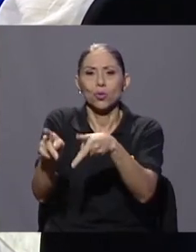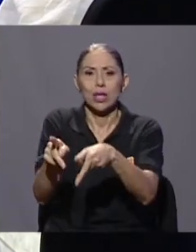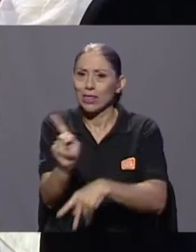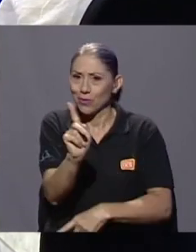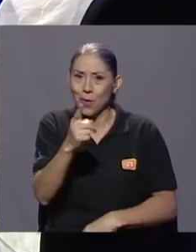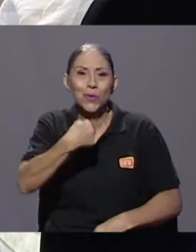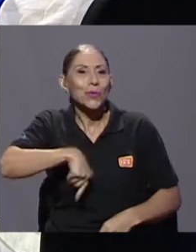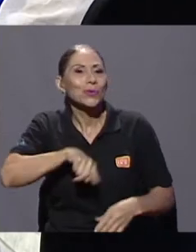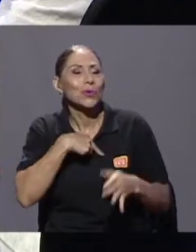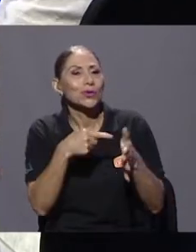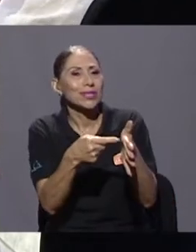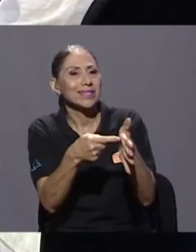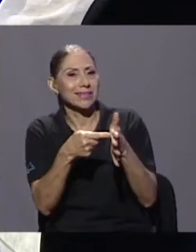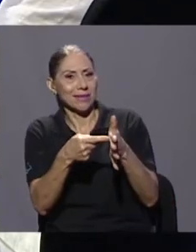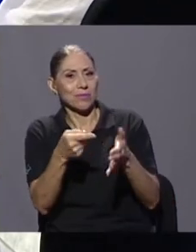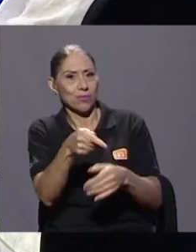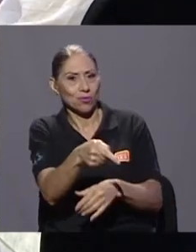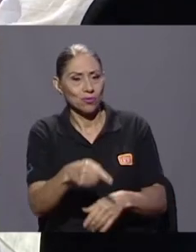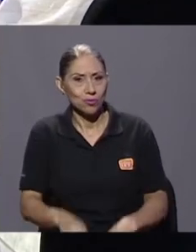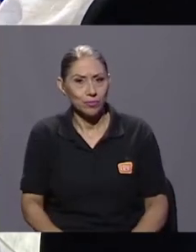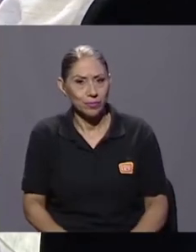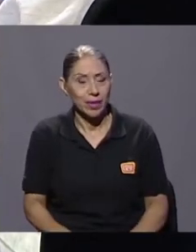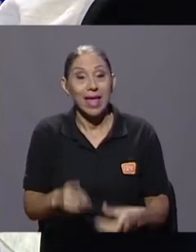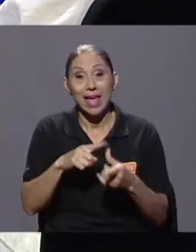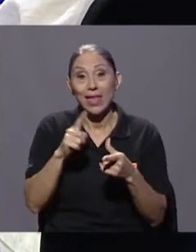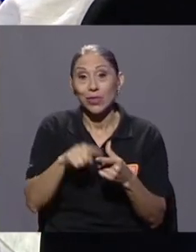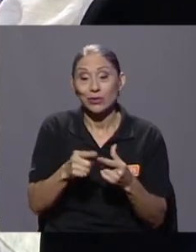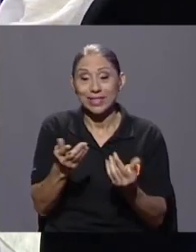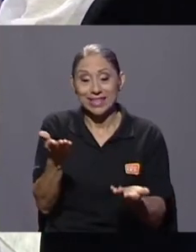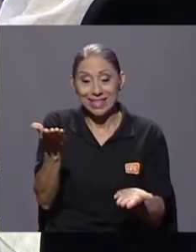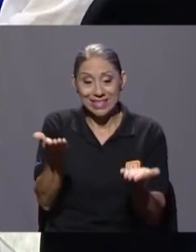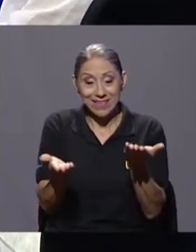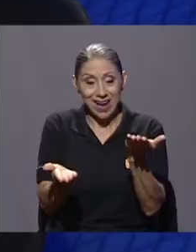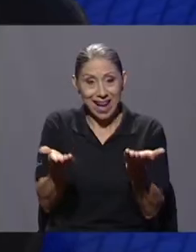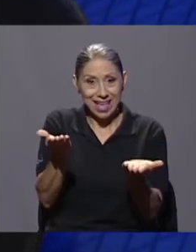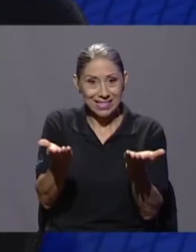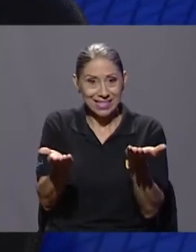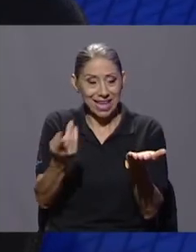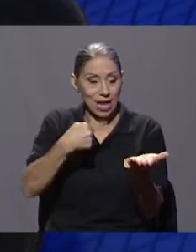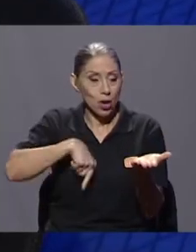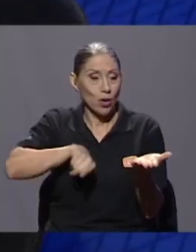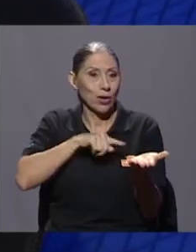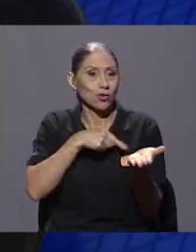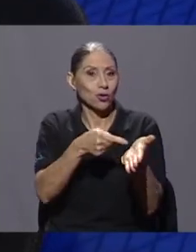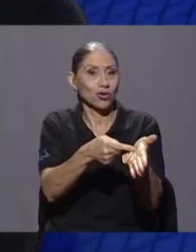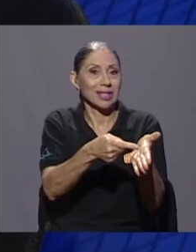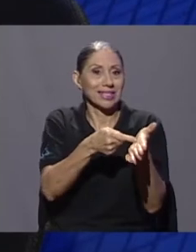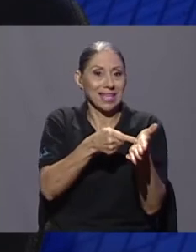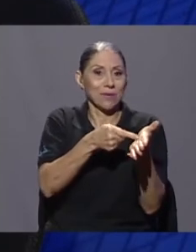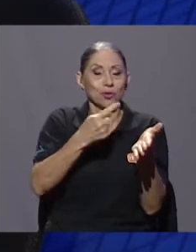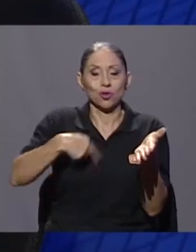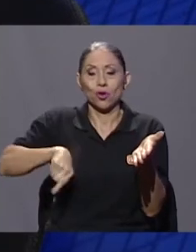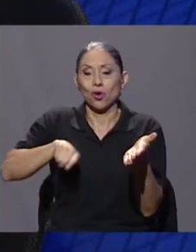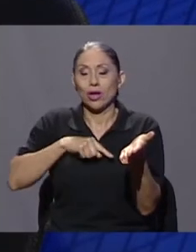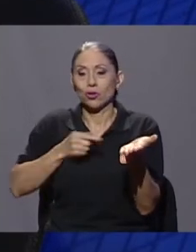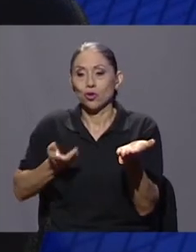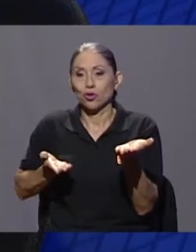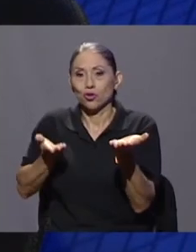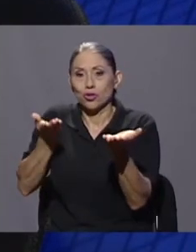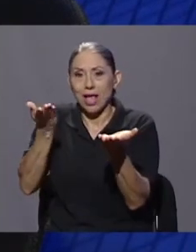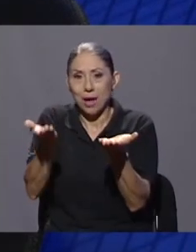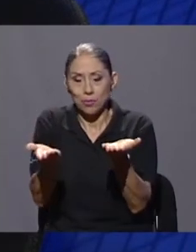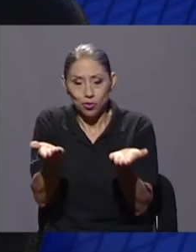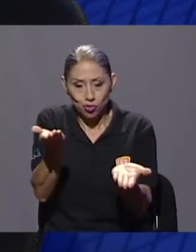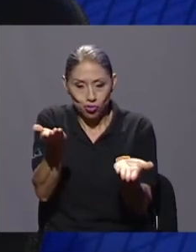Entonces, en ese balance entre lo que exigimos y lo que damos, que tiene que ver con los derechos, todo derecho